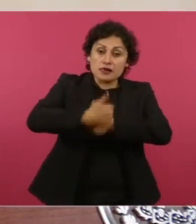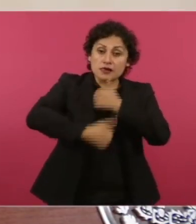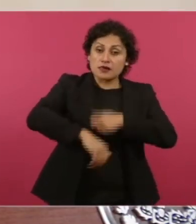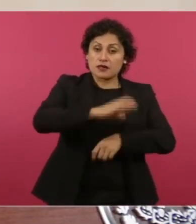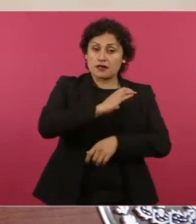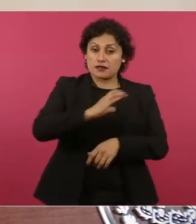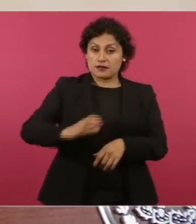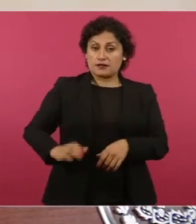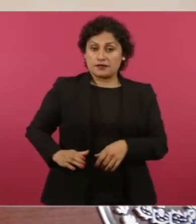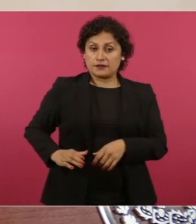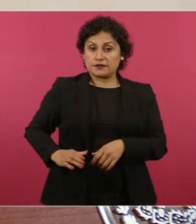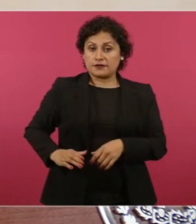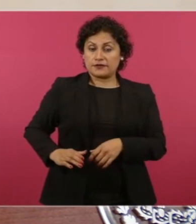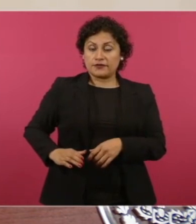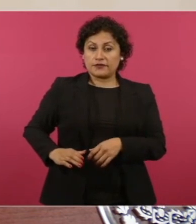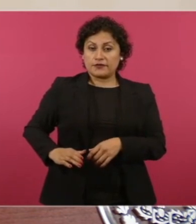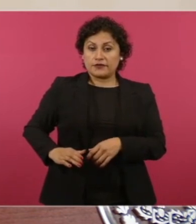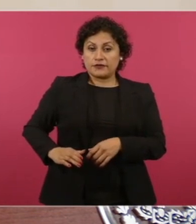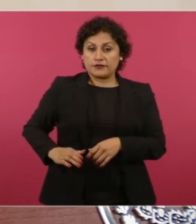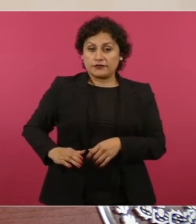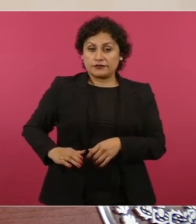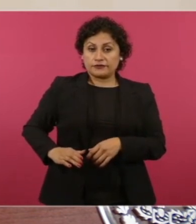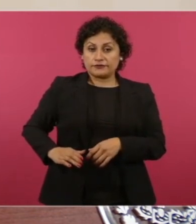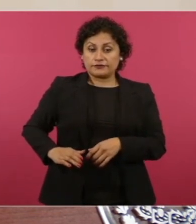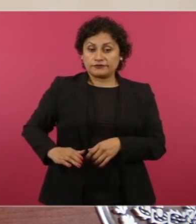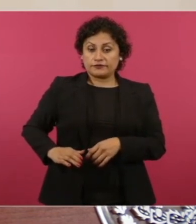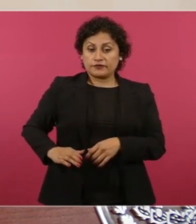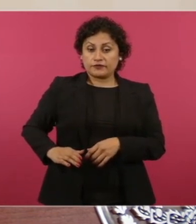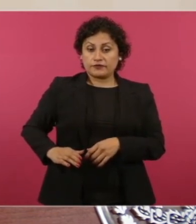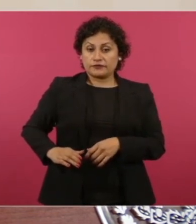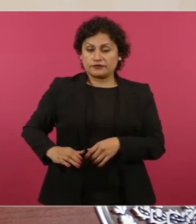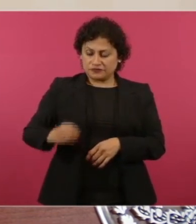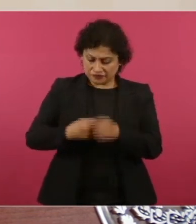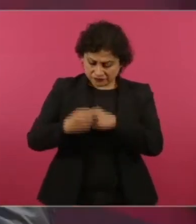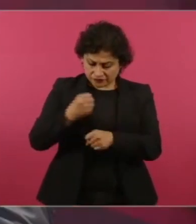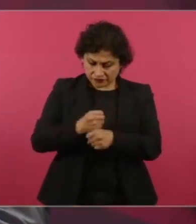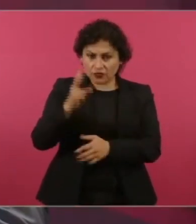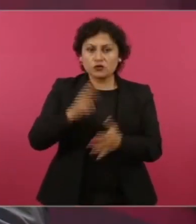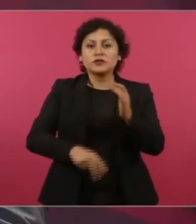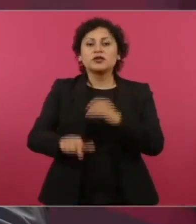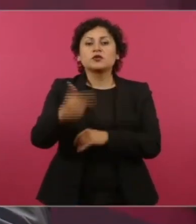2012,